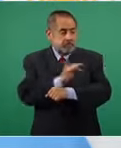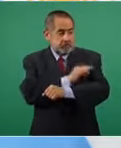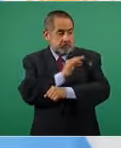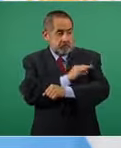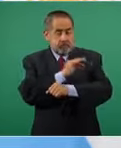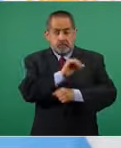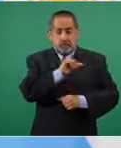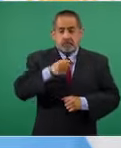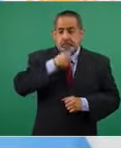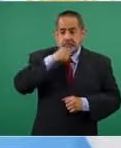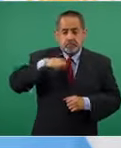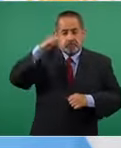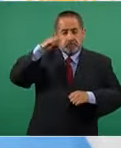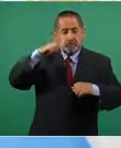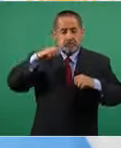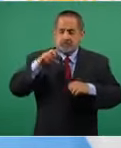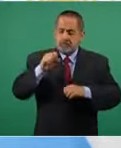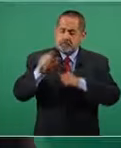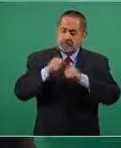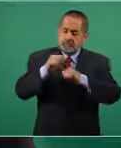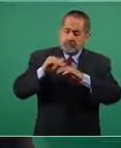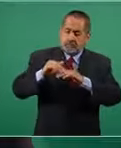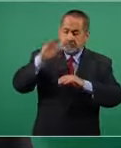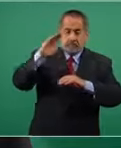adultos mayores de 60 años